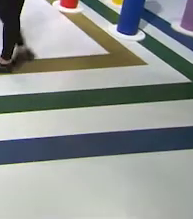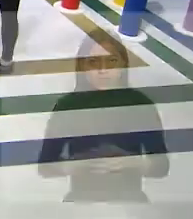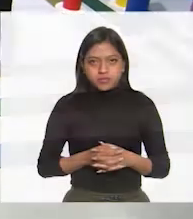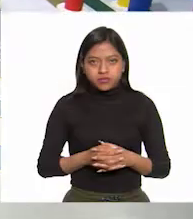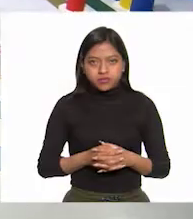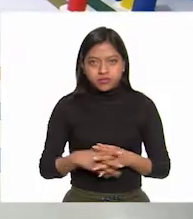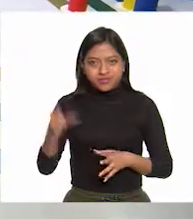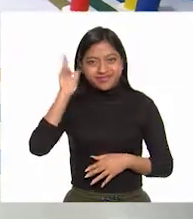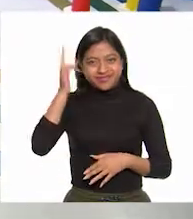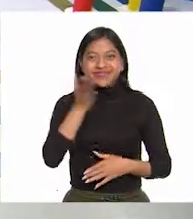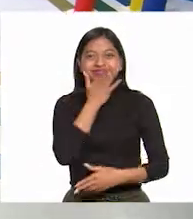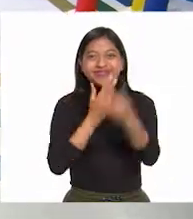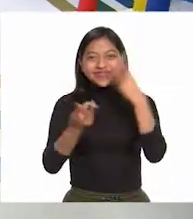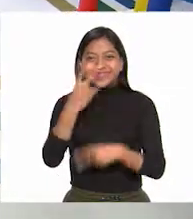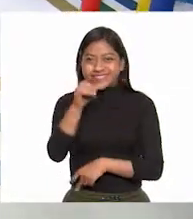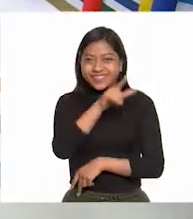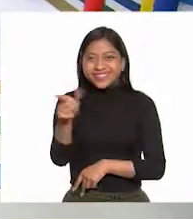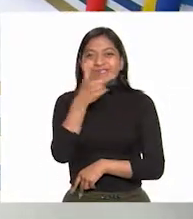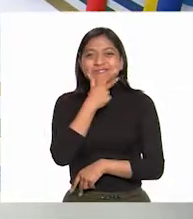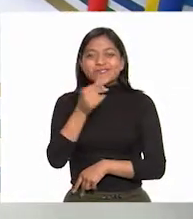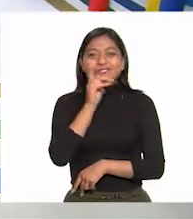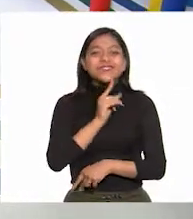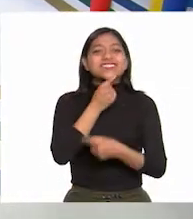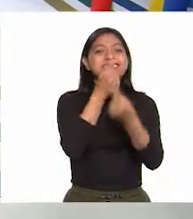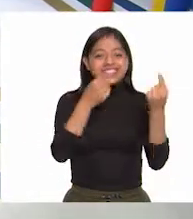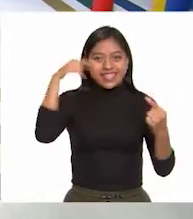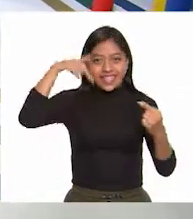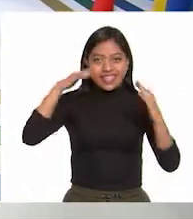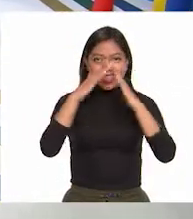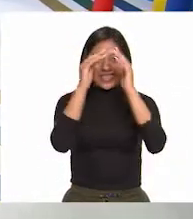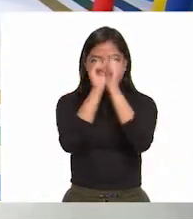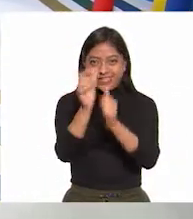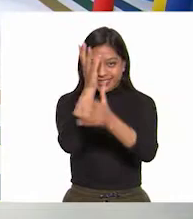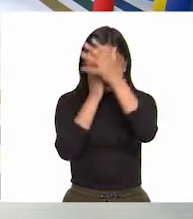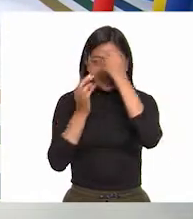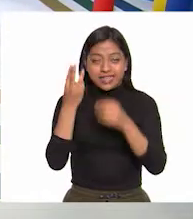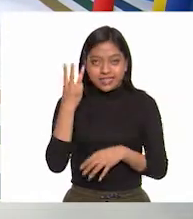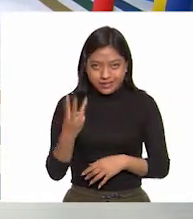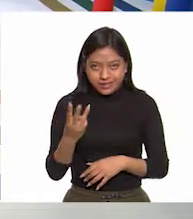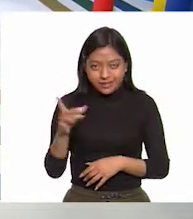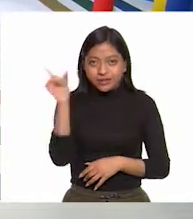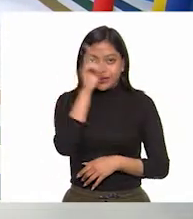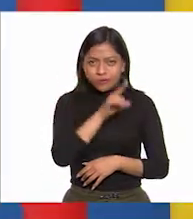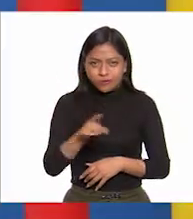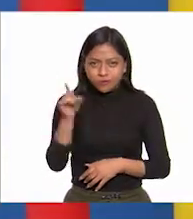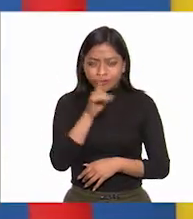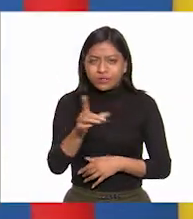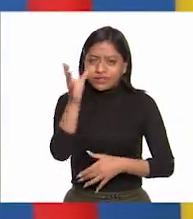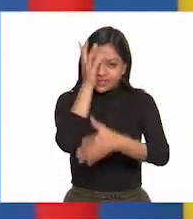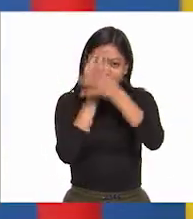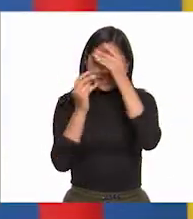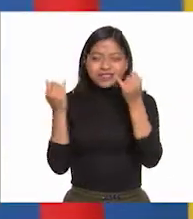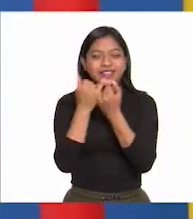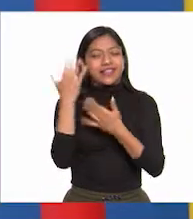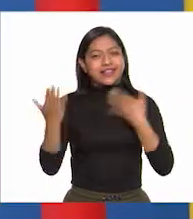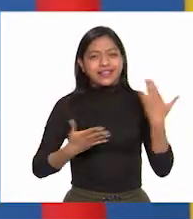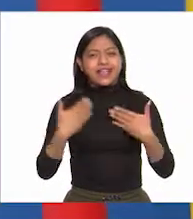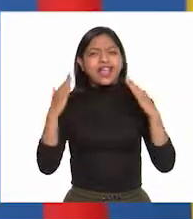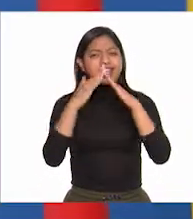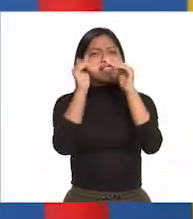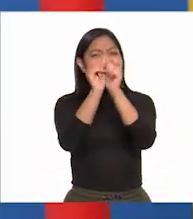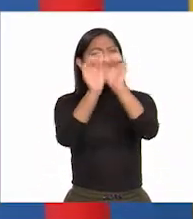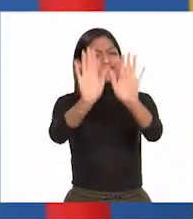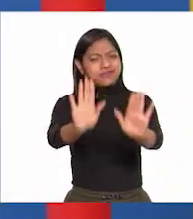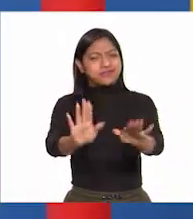¡Hola, hola! Bienvenidas y bienvenidos a Aprende en Casa 3, un espacio en el que vamos a poder aprender y divertirnos desde nuestros